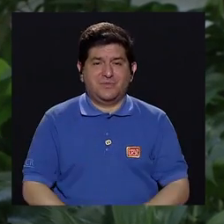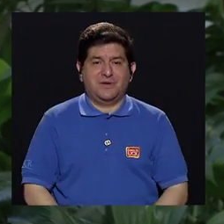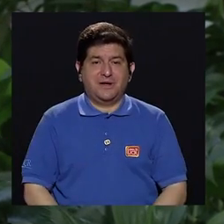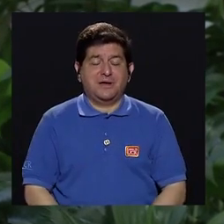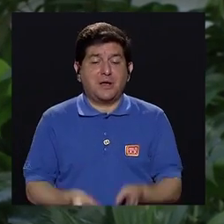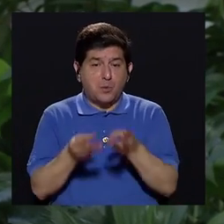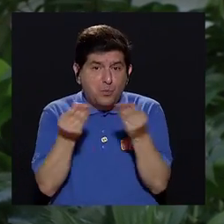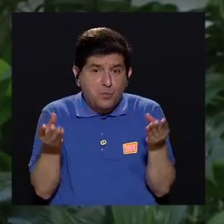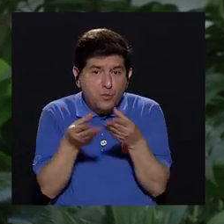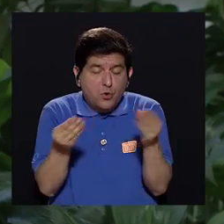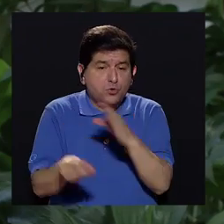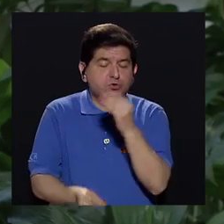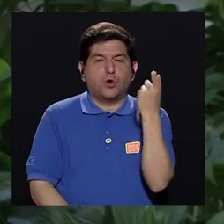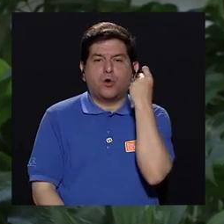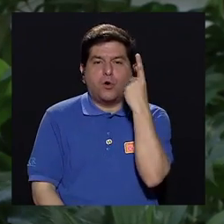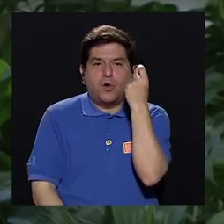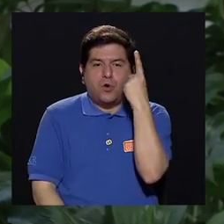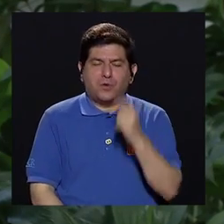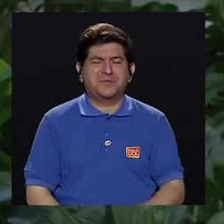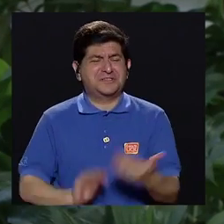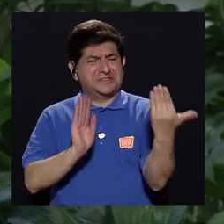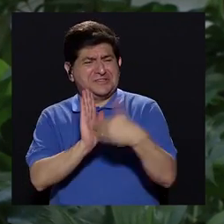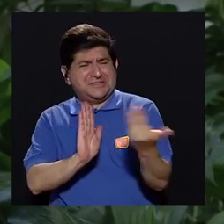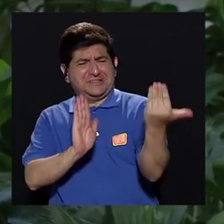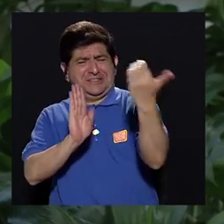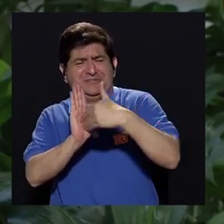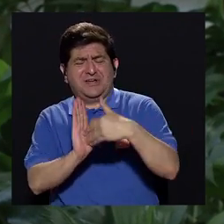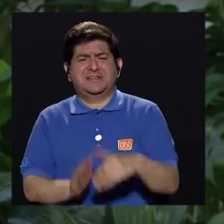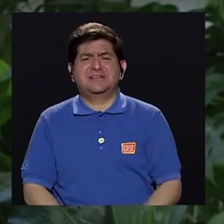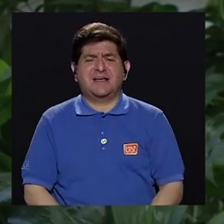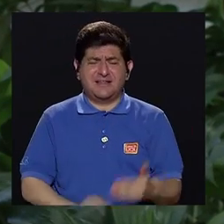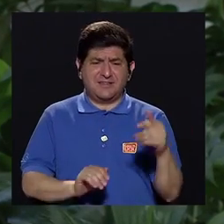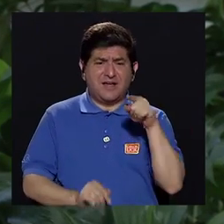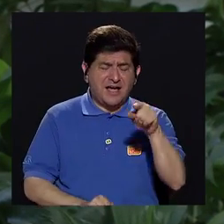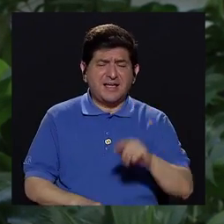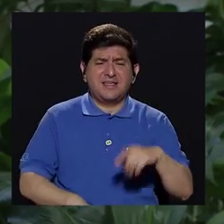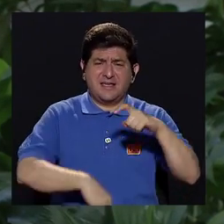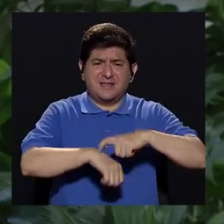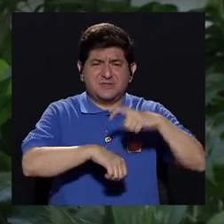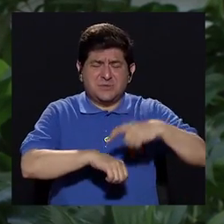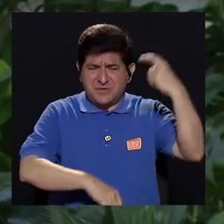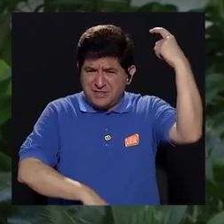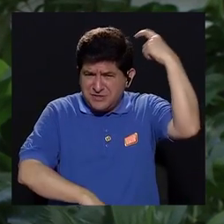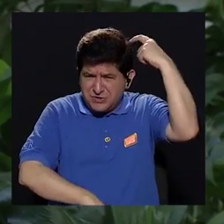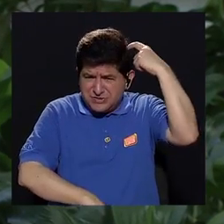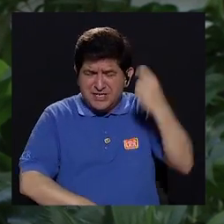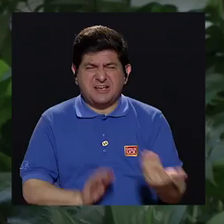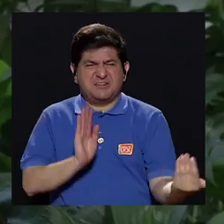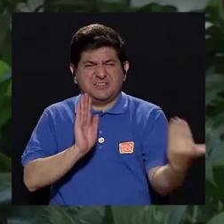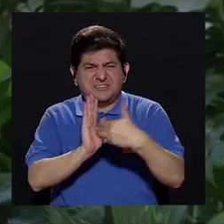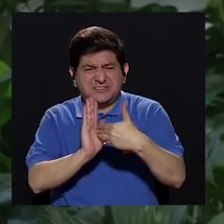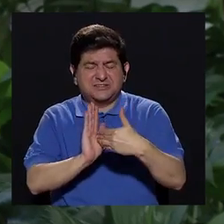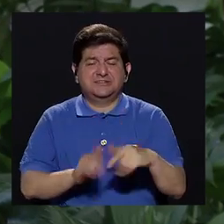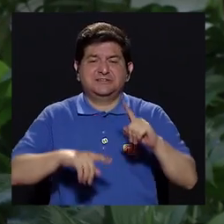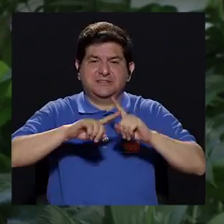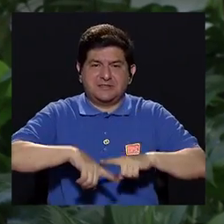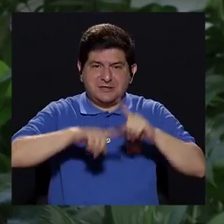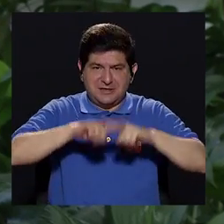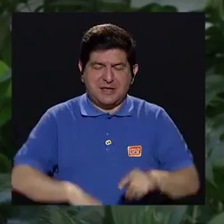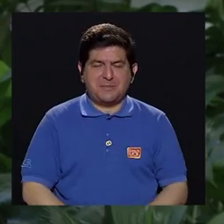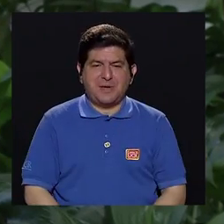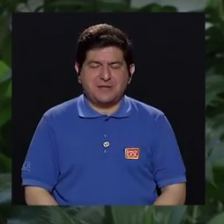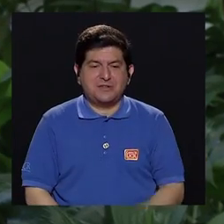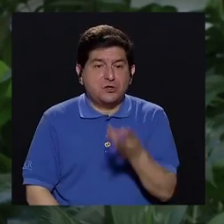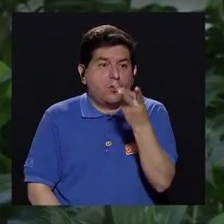ya sea para producirlo o para comprenderlo, se vieron afectados porque hubo un daño cerebral. Entonces, dependiendo